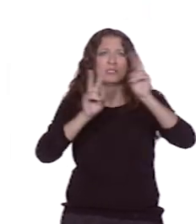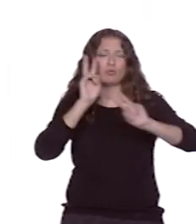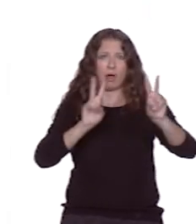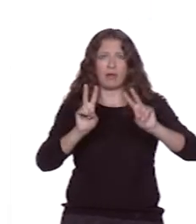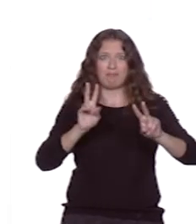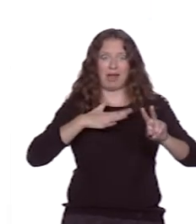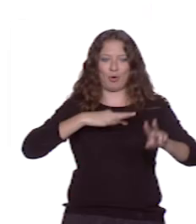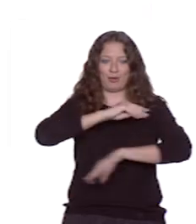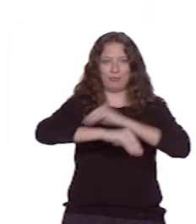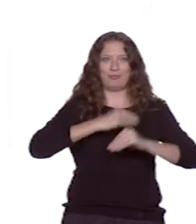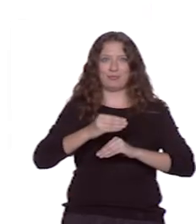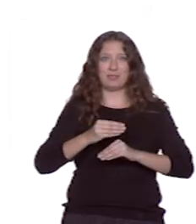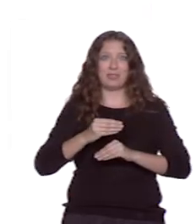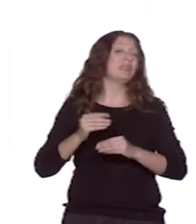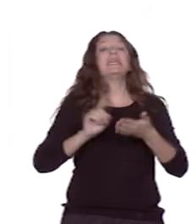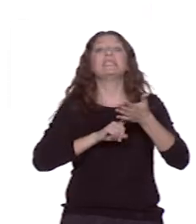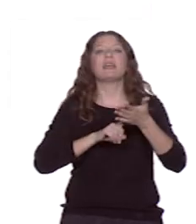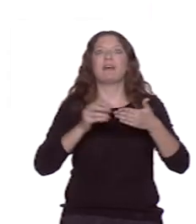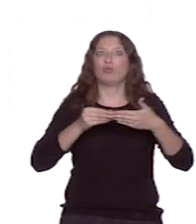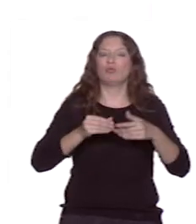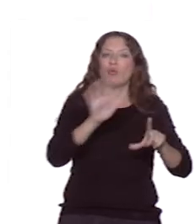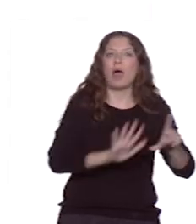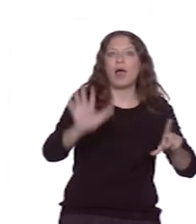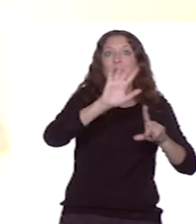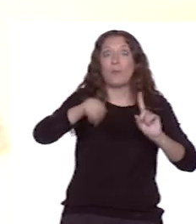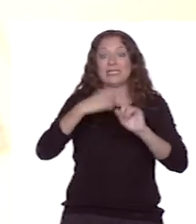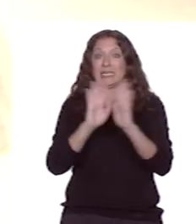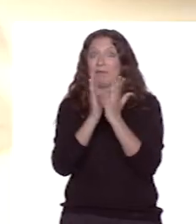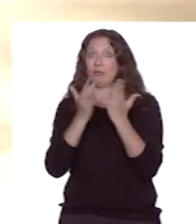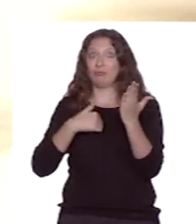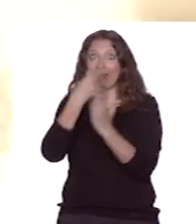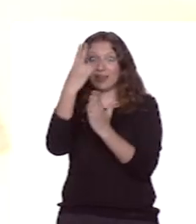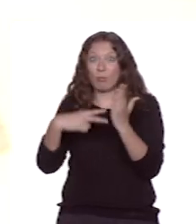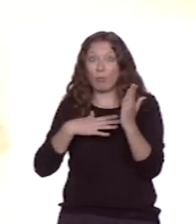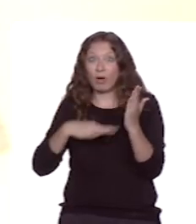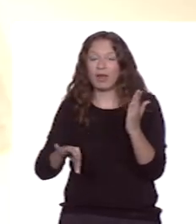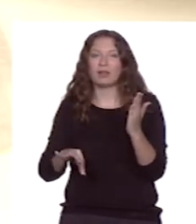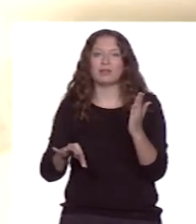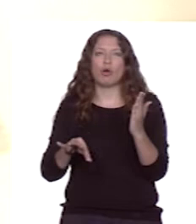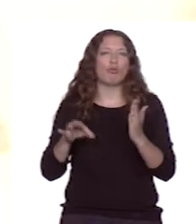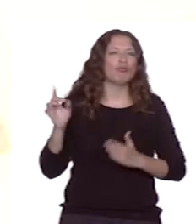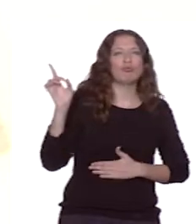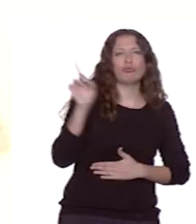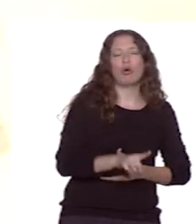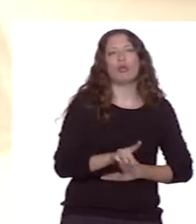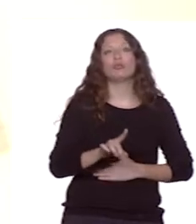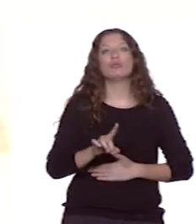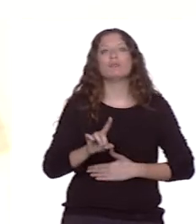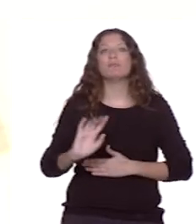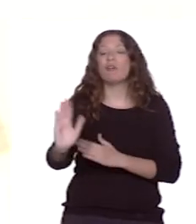interfaz de usuario, así como todos los libros que puedo leer, están ofrecidos